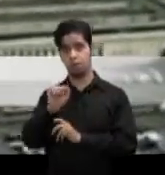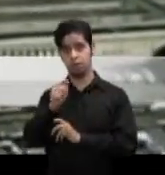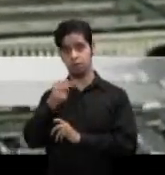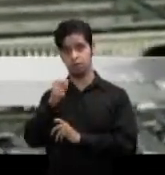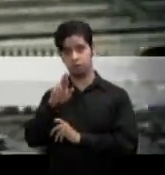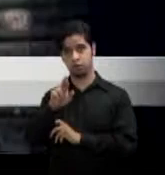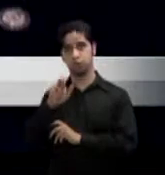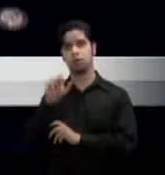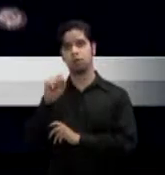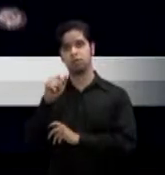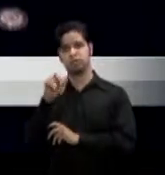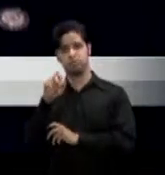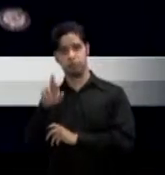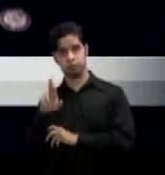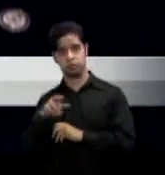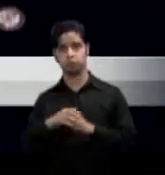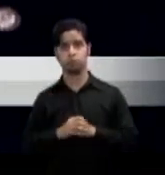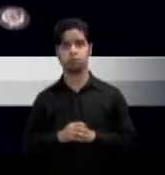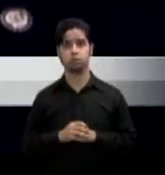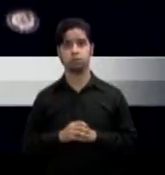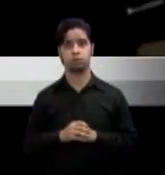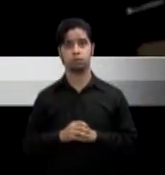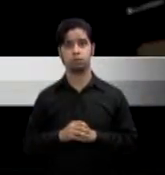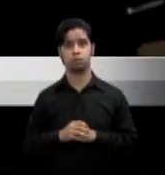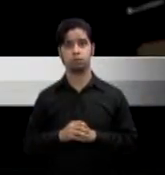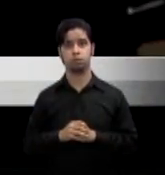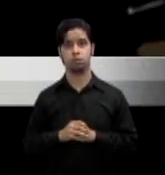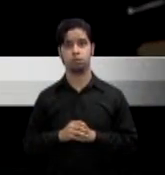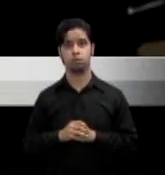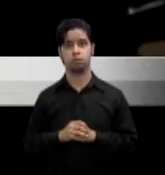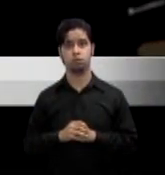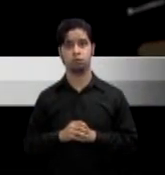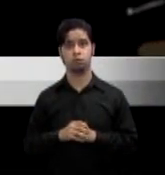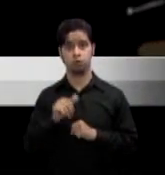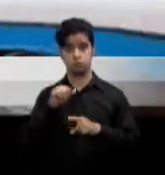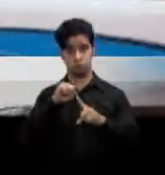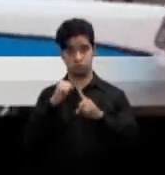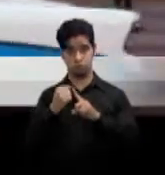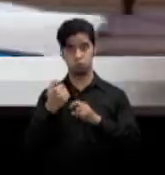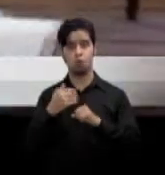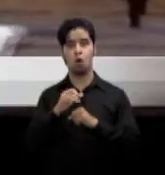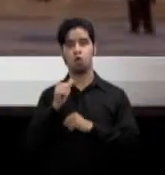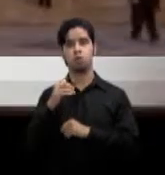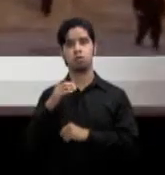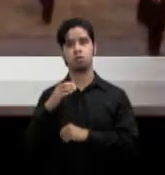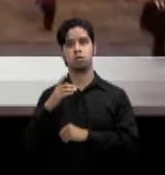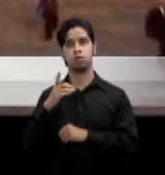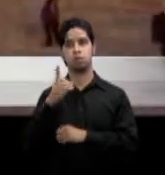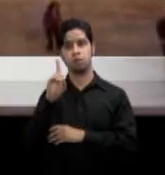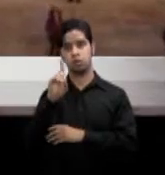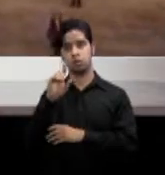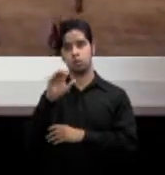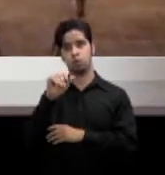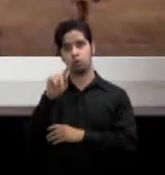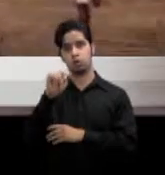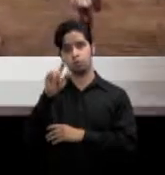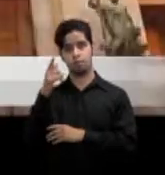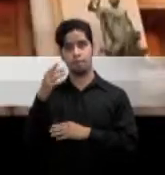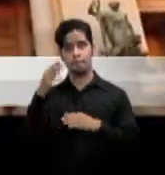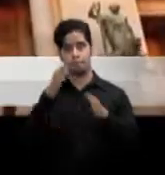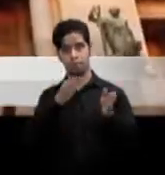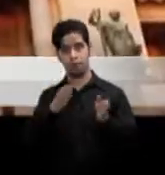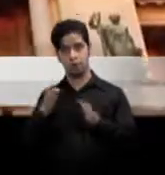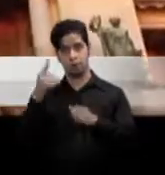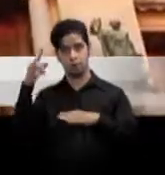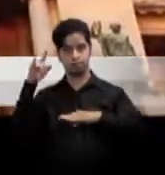de otra parte una delegación de congresistas demócratas se prepara a partir a un viaje a la habana cuba durante